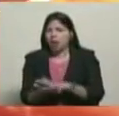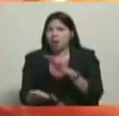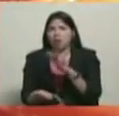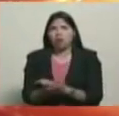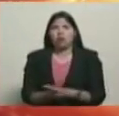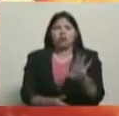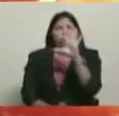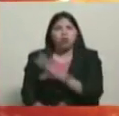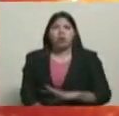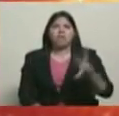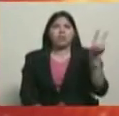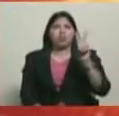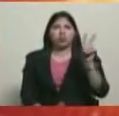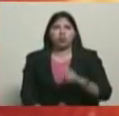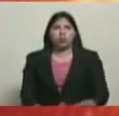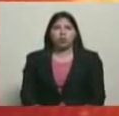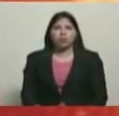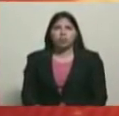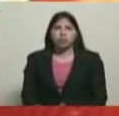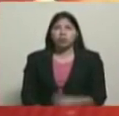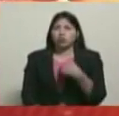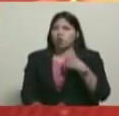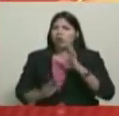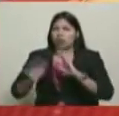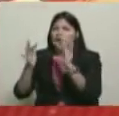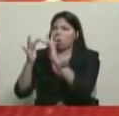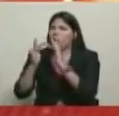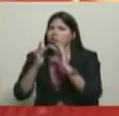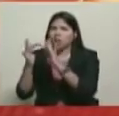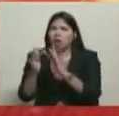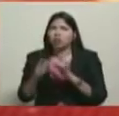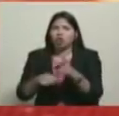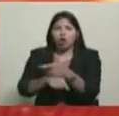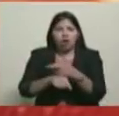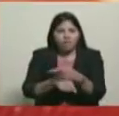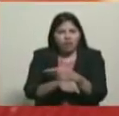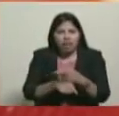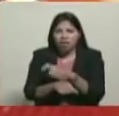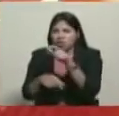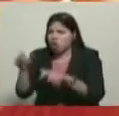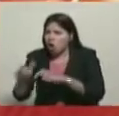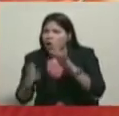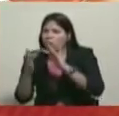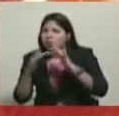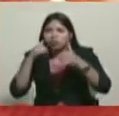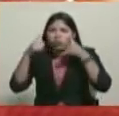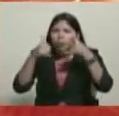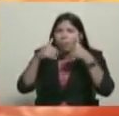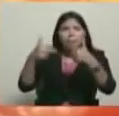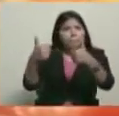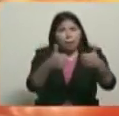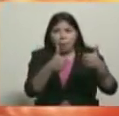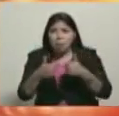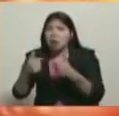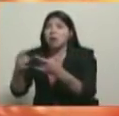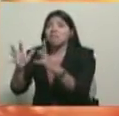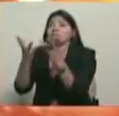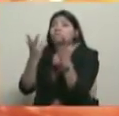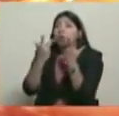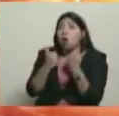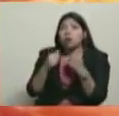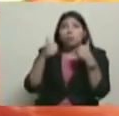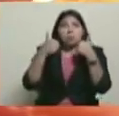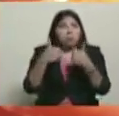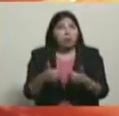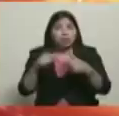personalmente he hablado con gobernadores, con jefes de Sodi, con jefes de las regiones, todo está aquí en absoluta calma, inclusive